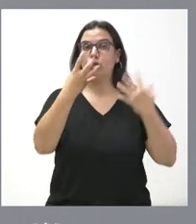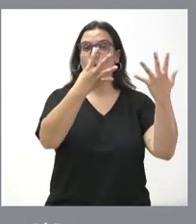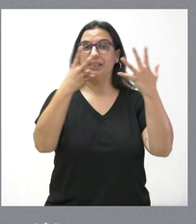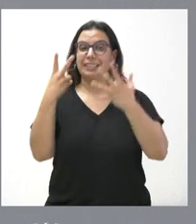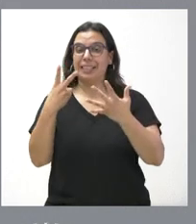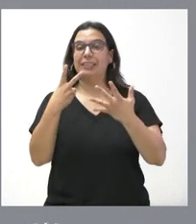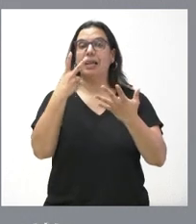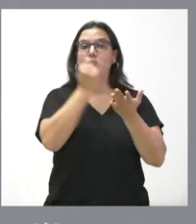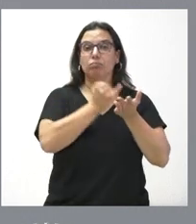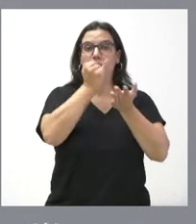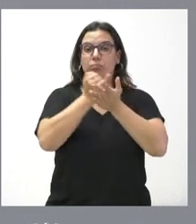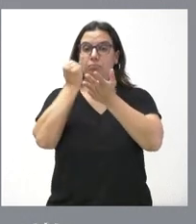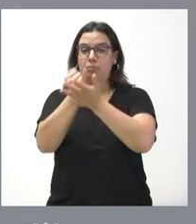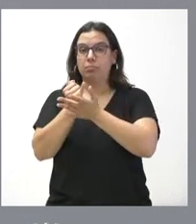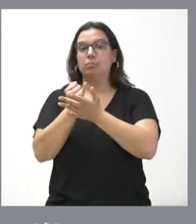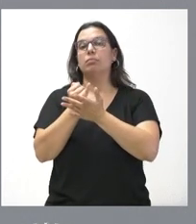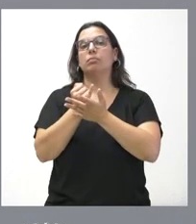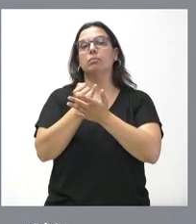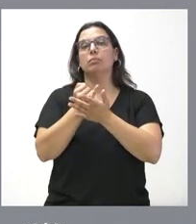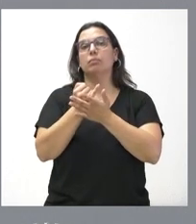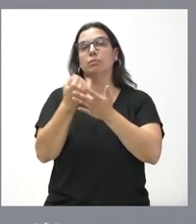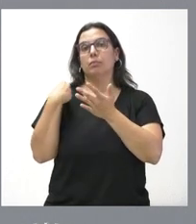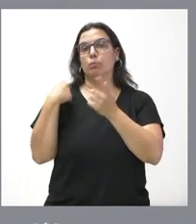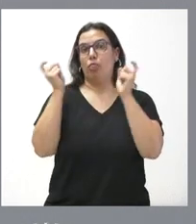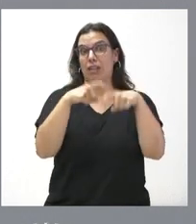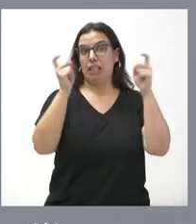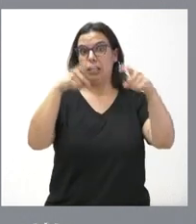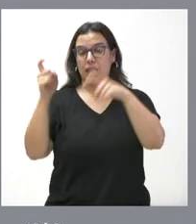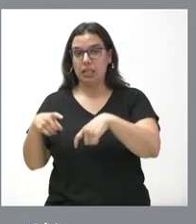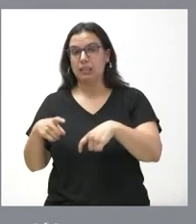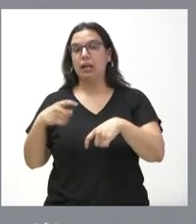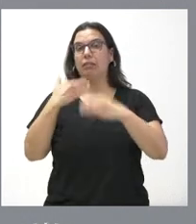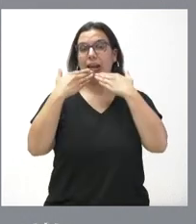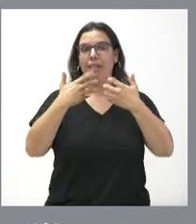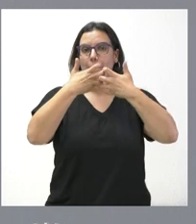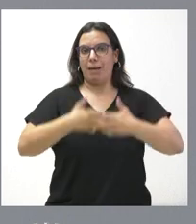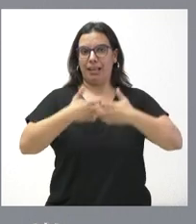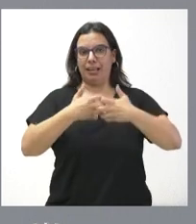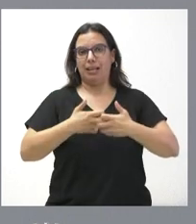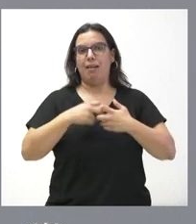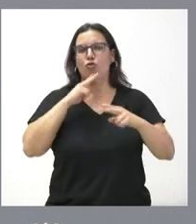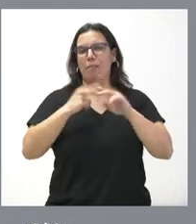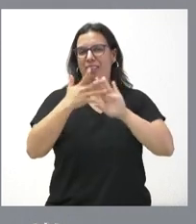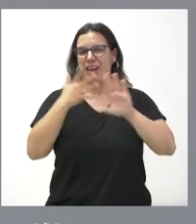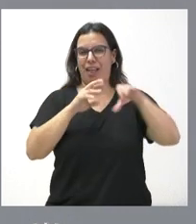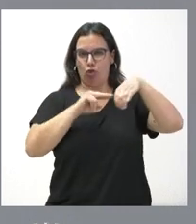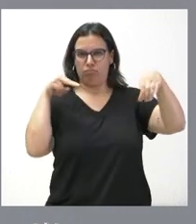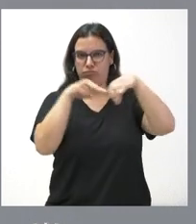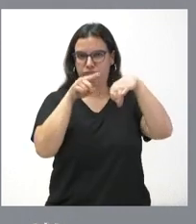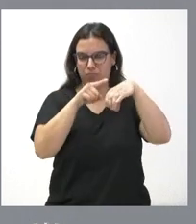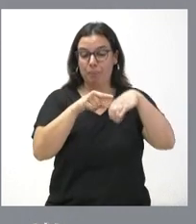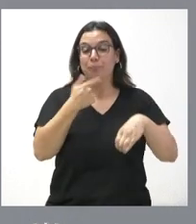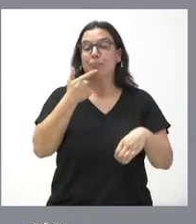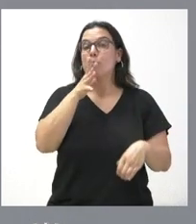procedimientos en régimen ambulatorio con acelerador lineal. El motivo de este hecho es que